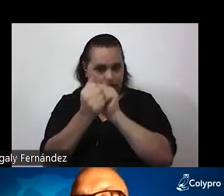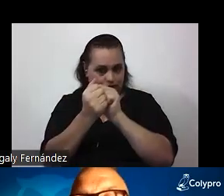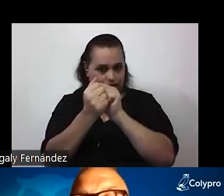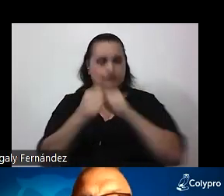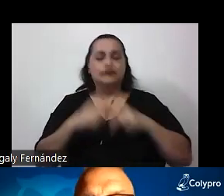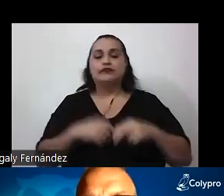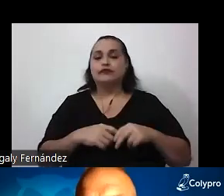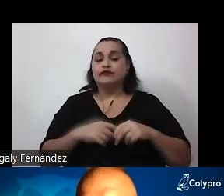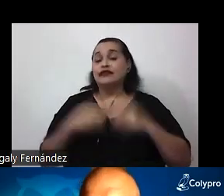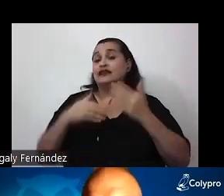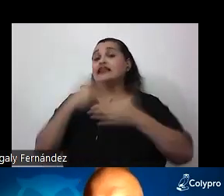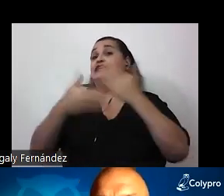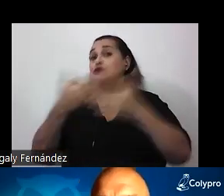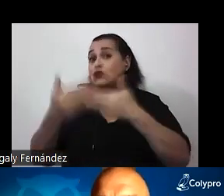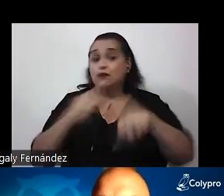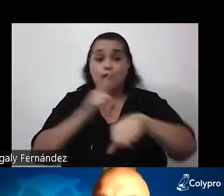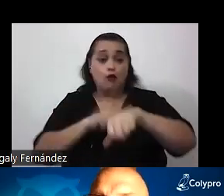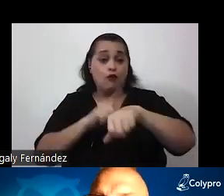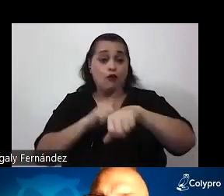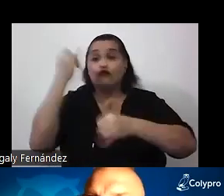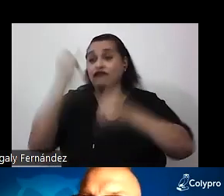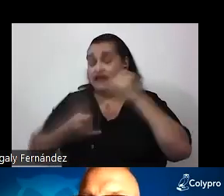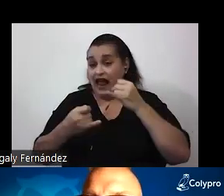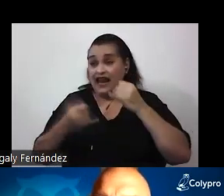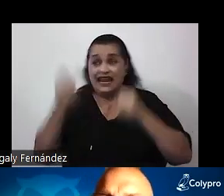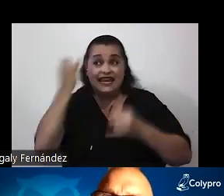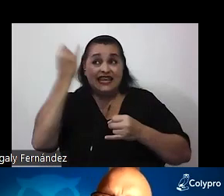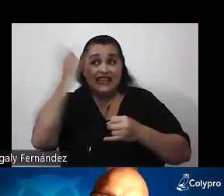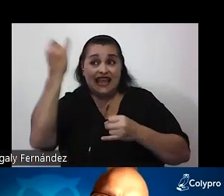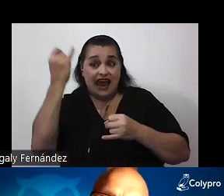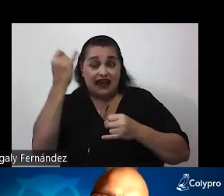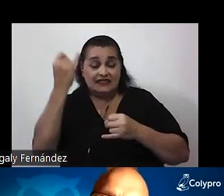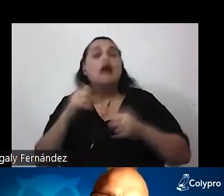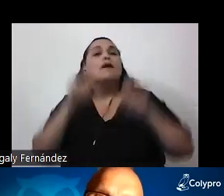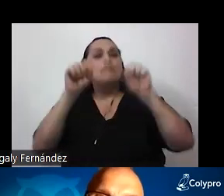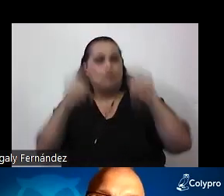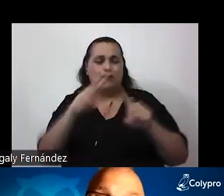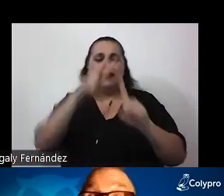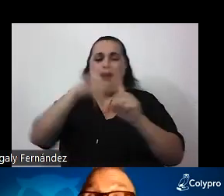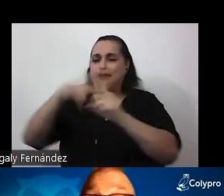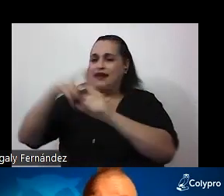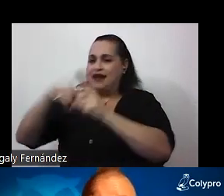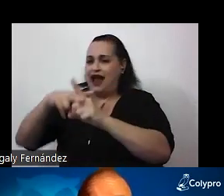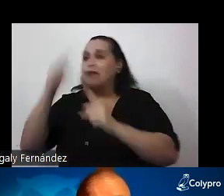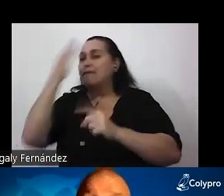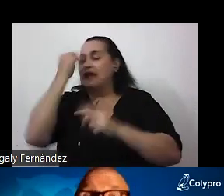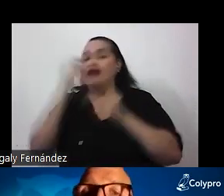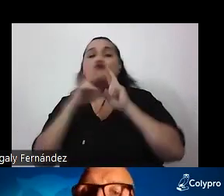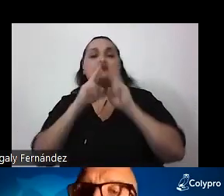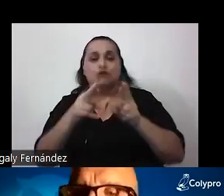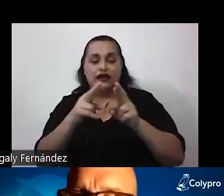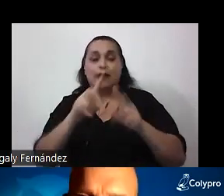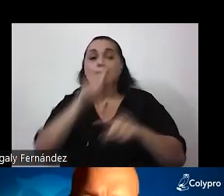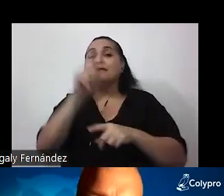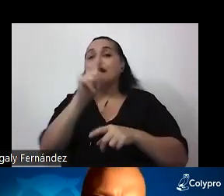y luego habrá un momento final en el cual esas ideas construidas las aplicaremos para responder las preguntas iniciales y